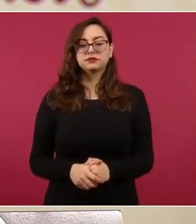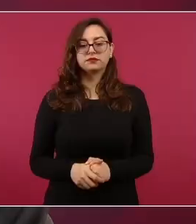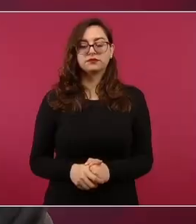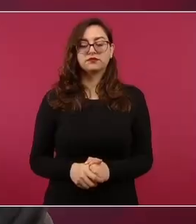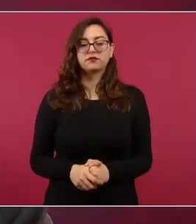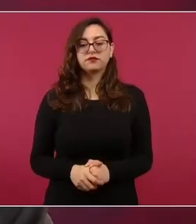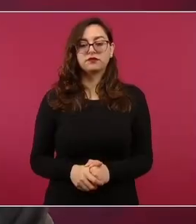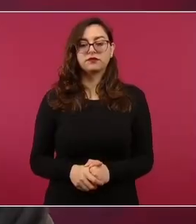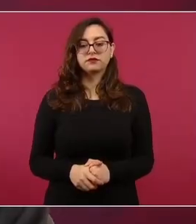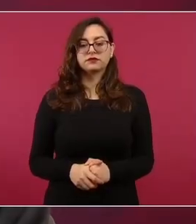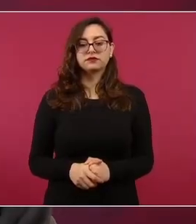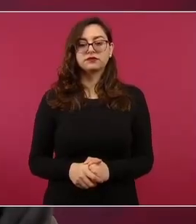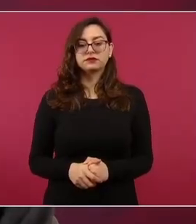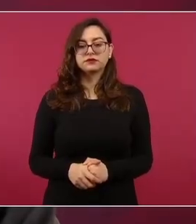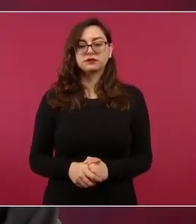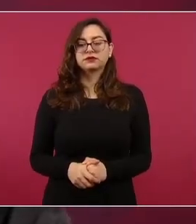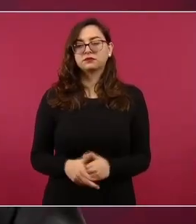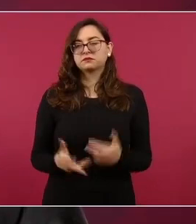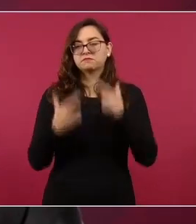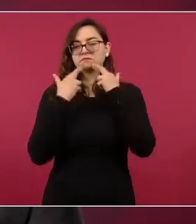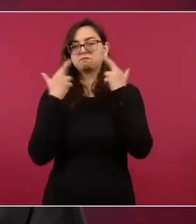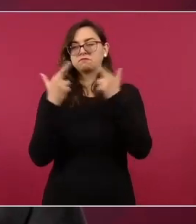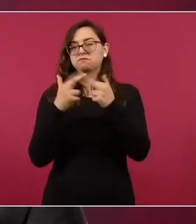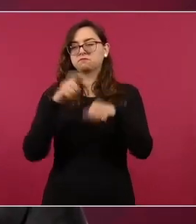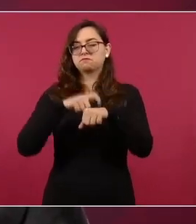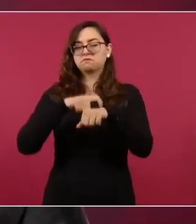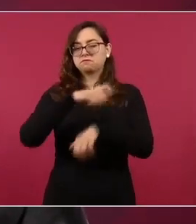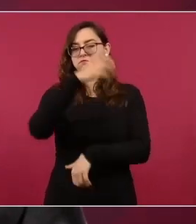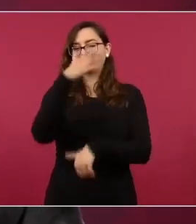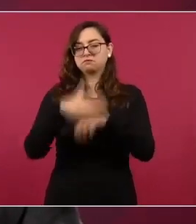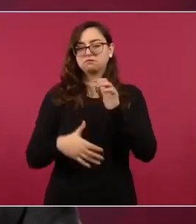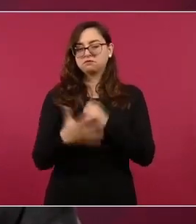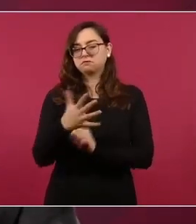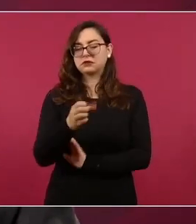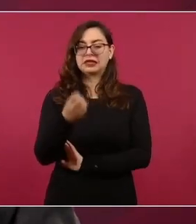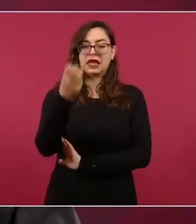Estimo que la reunión estará concluyendo al filo de las tres de la tarde